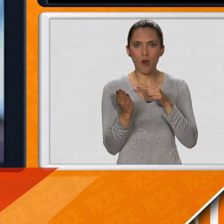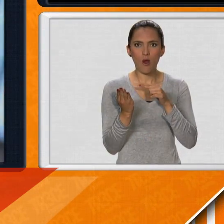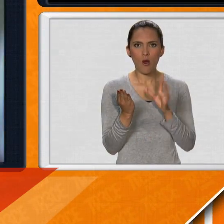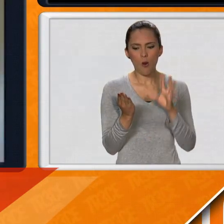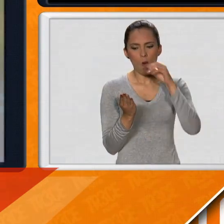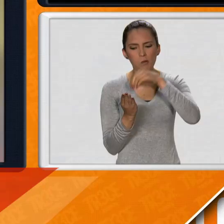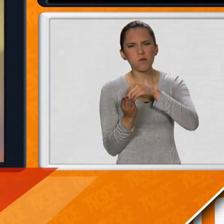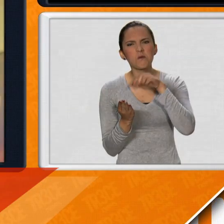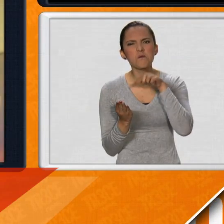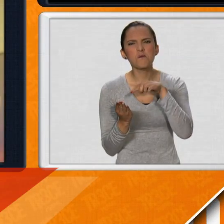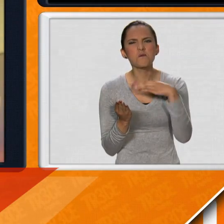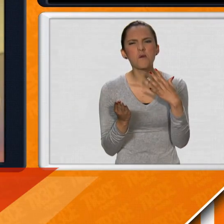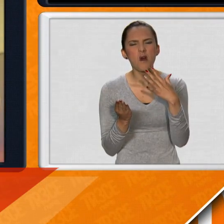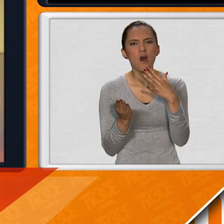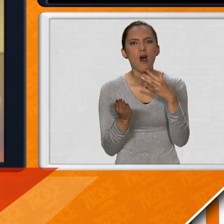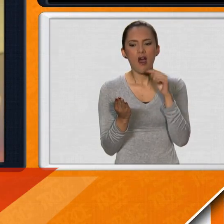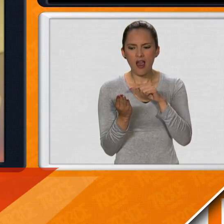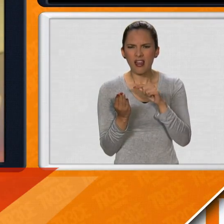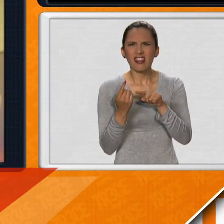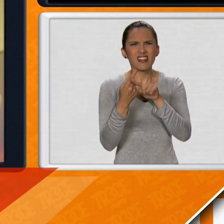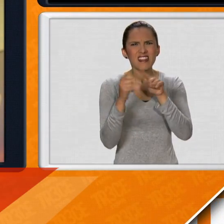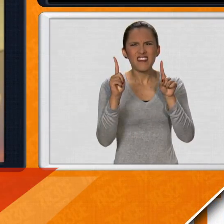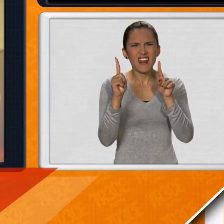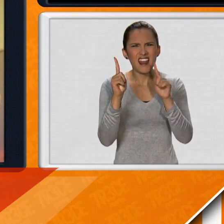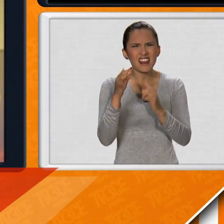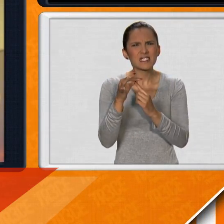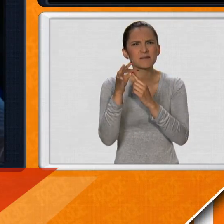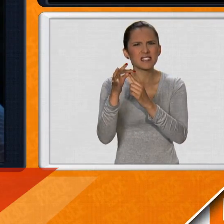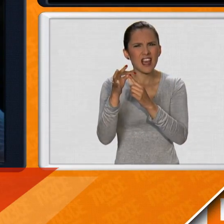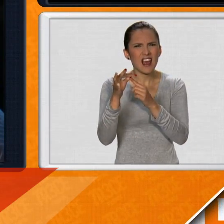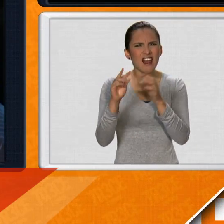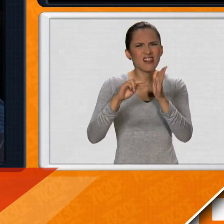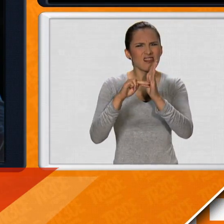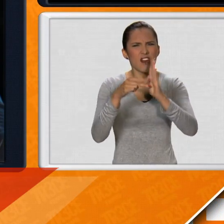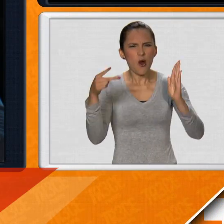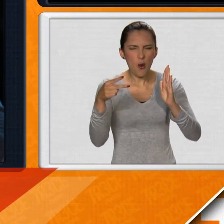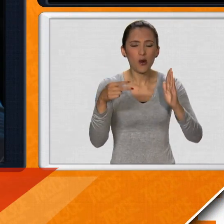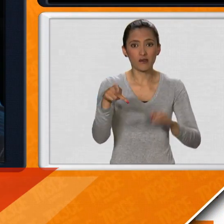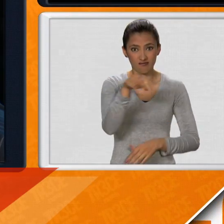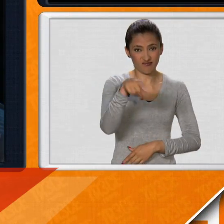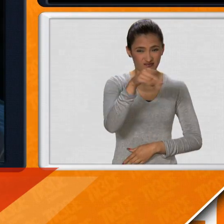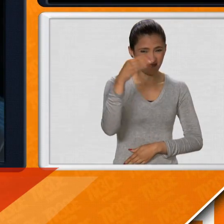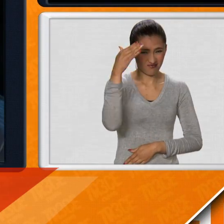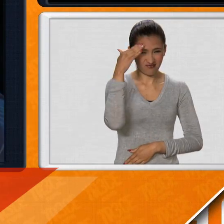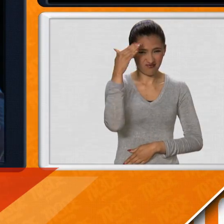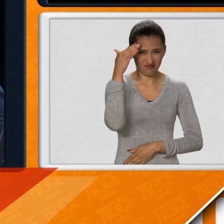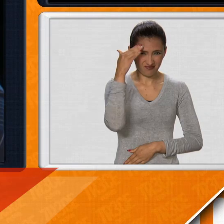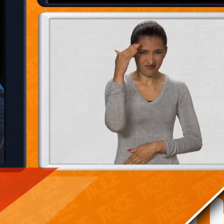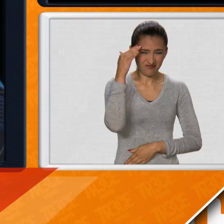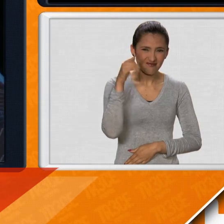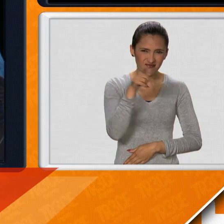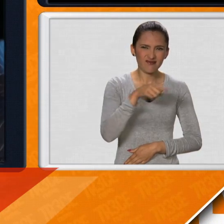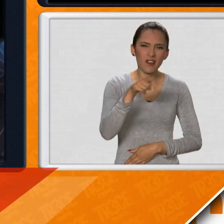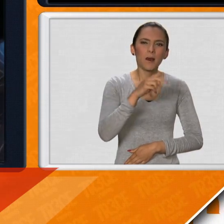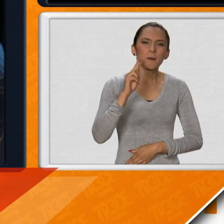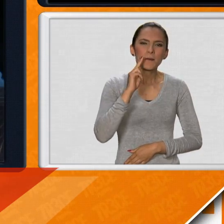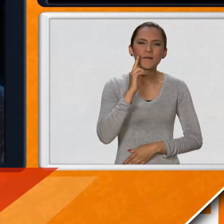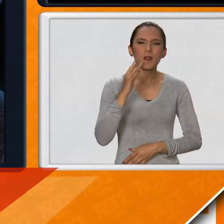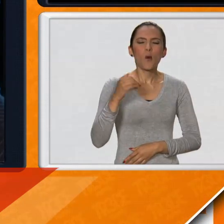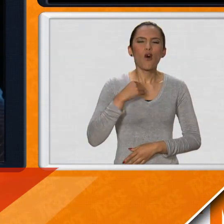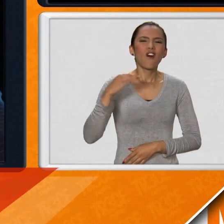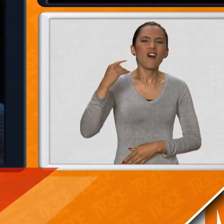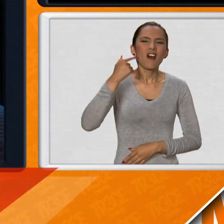mega tendencia de la realidad virtual. Creo que para todos es muy conocido algo que se llama realidad virtual,